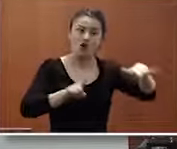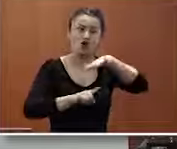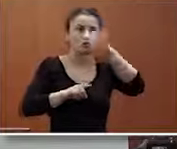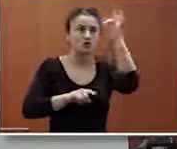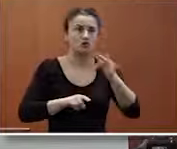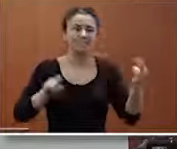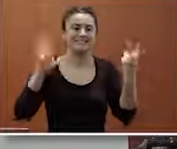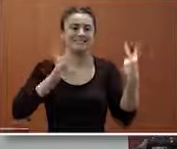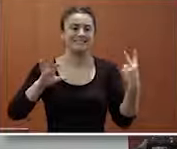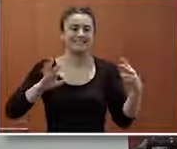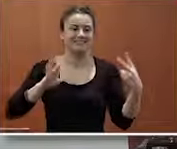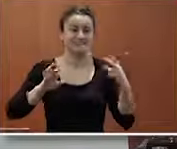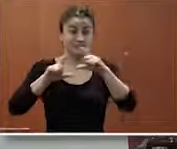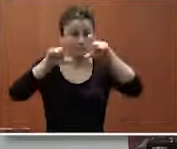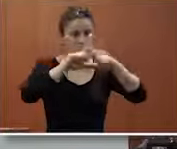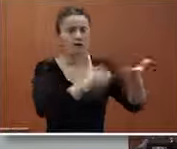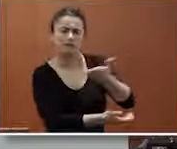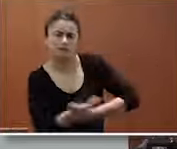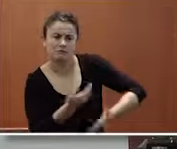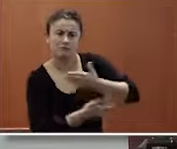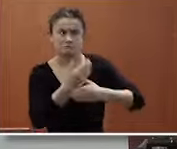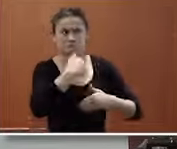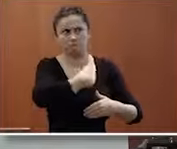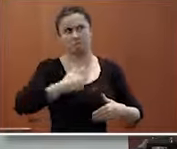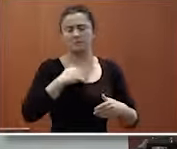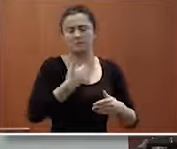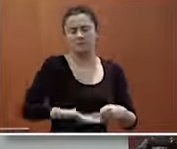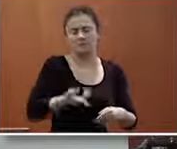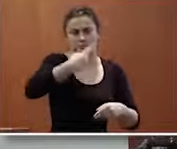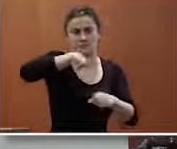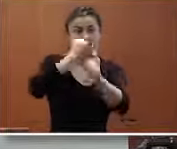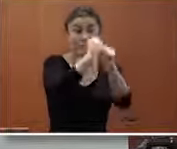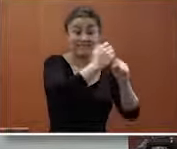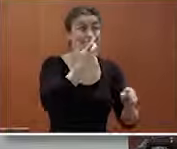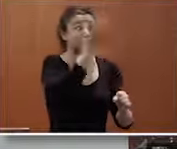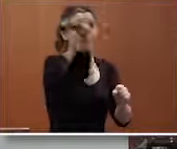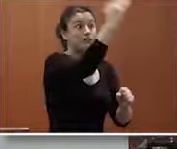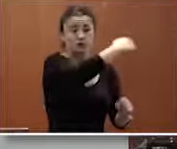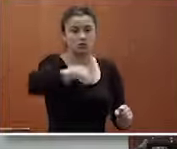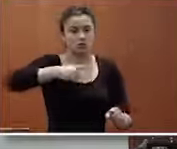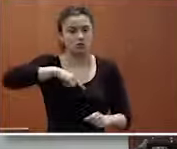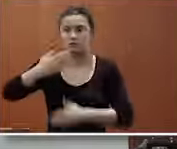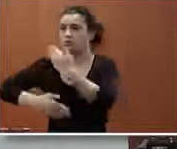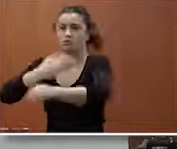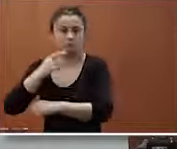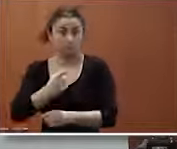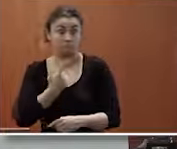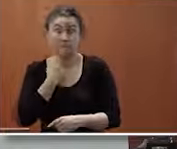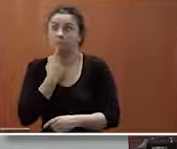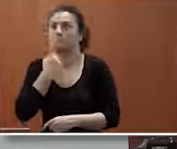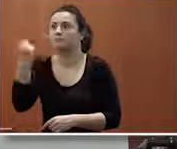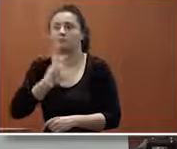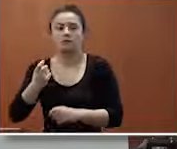70 empresas que colaboran que hacen un trabajo importantísimo sin las cuales nosotros no podríamos hacer gran parte de lo que hacemos ni